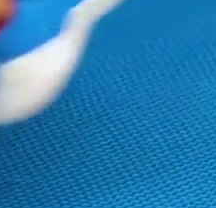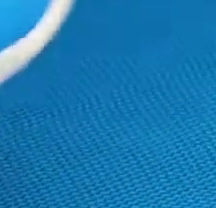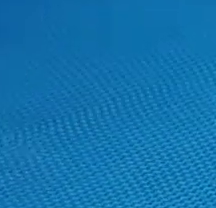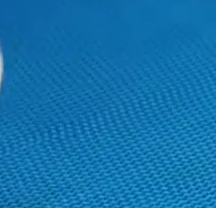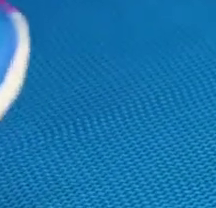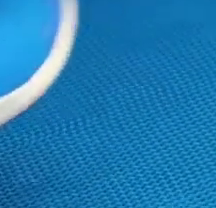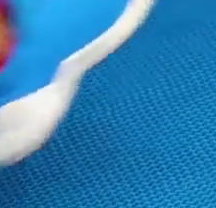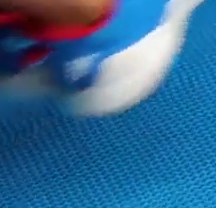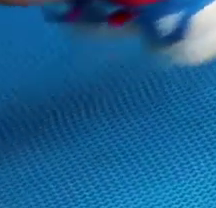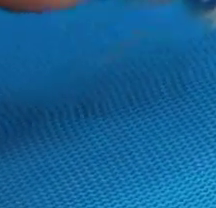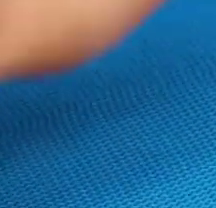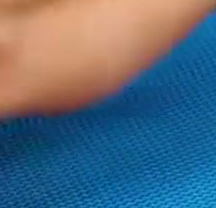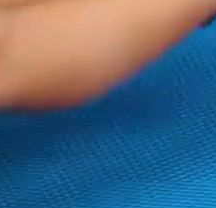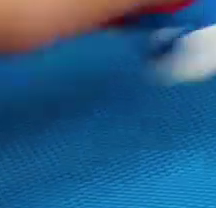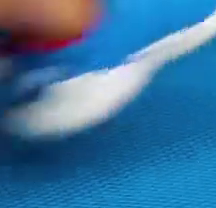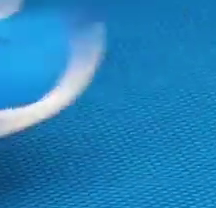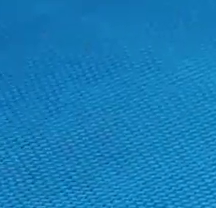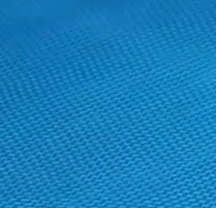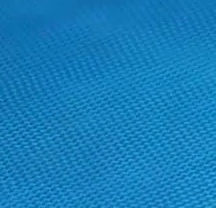Dos.